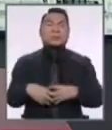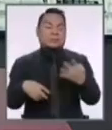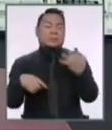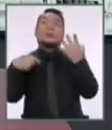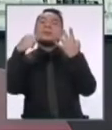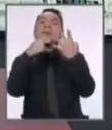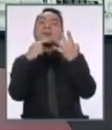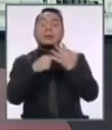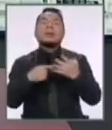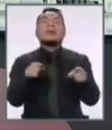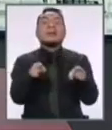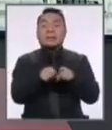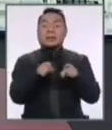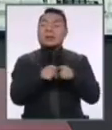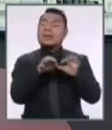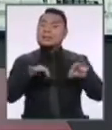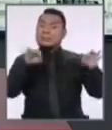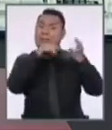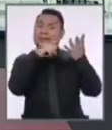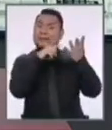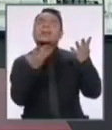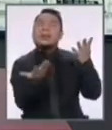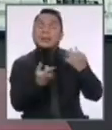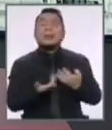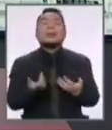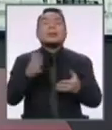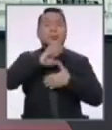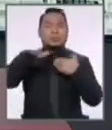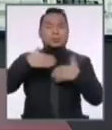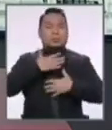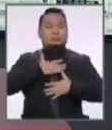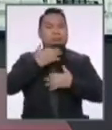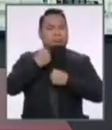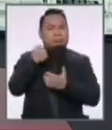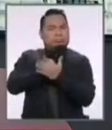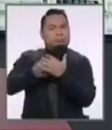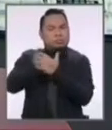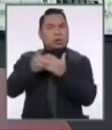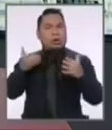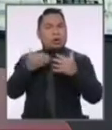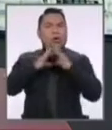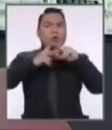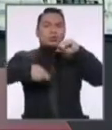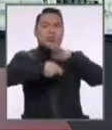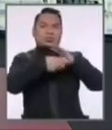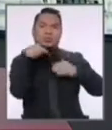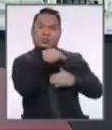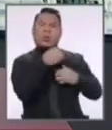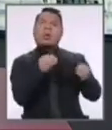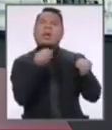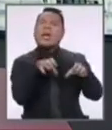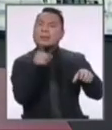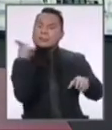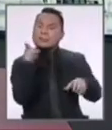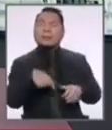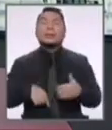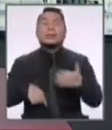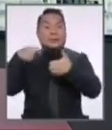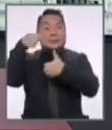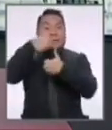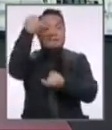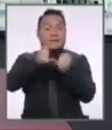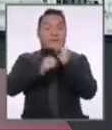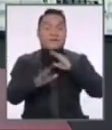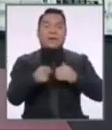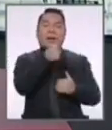lugar, algo también relevante, integridad pública y lucha contra la corrupción. Y finalmente, habrá un repaso de